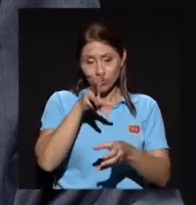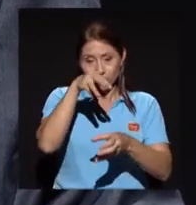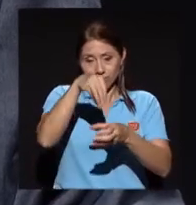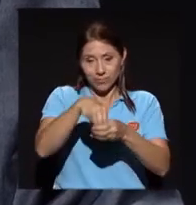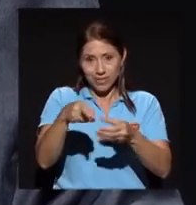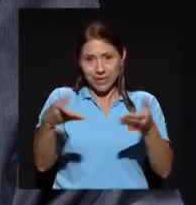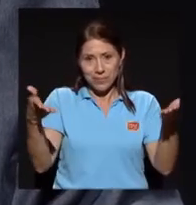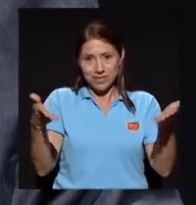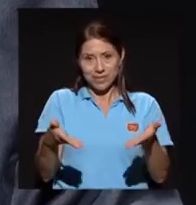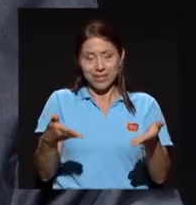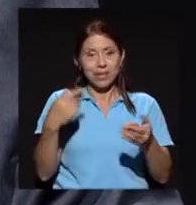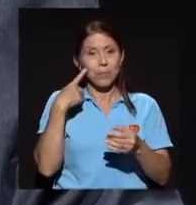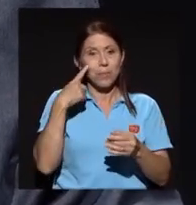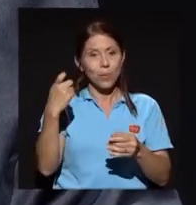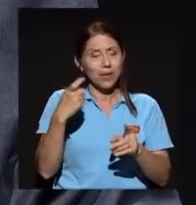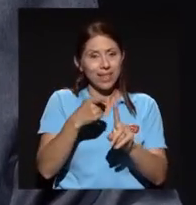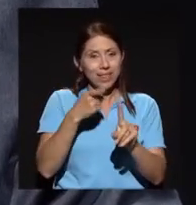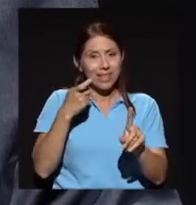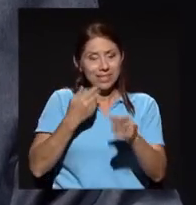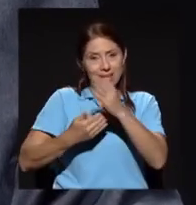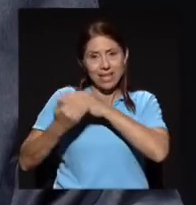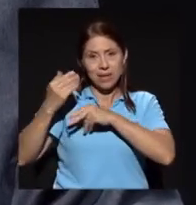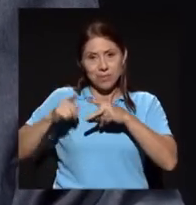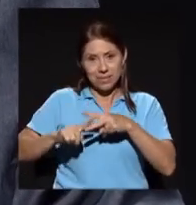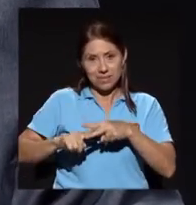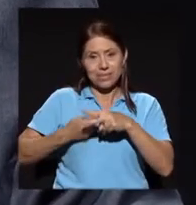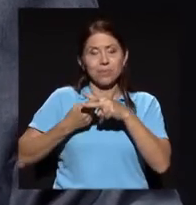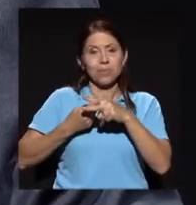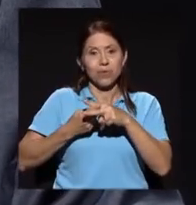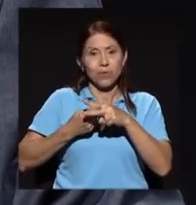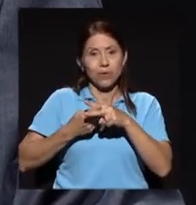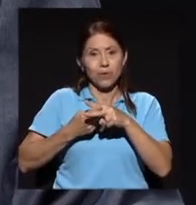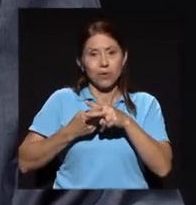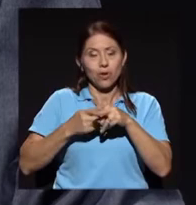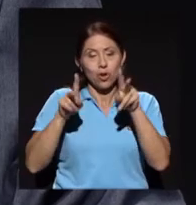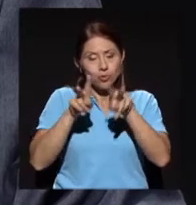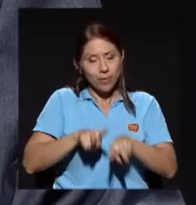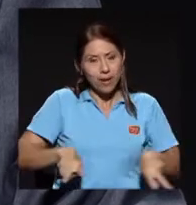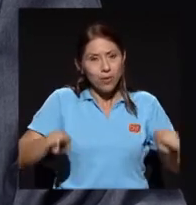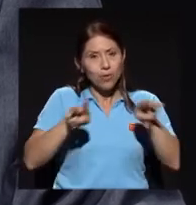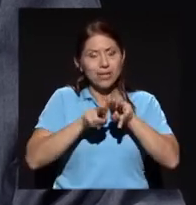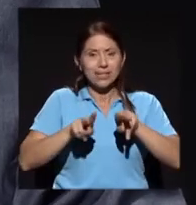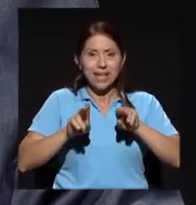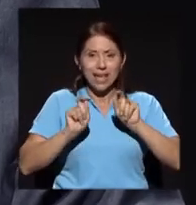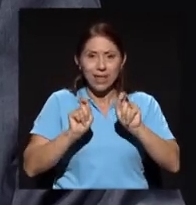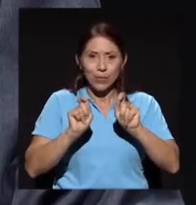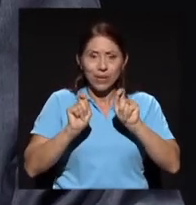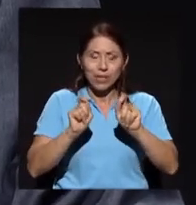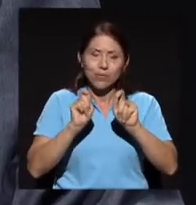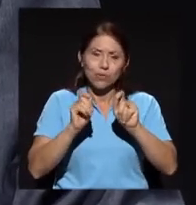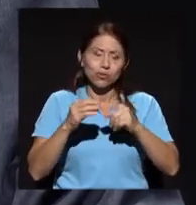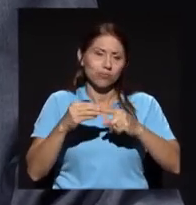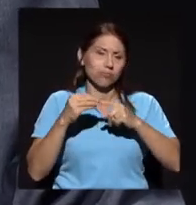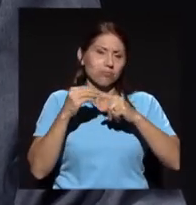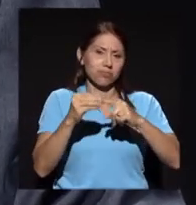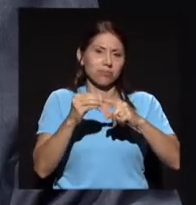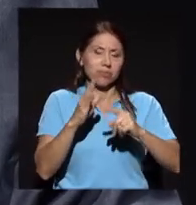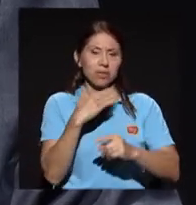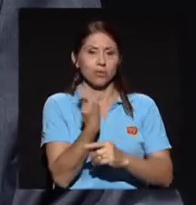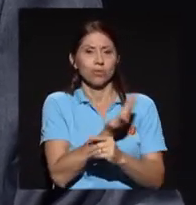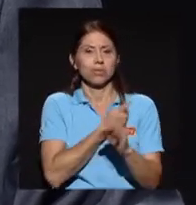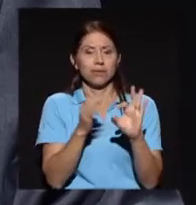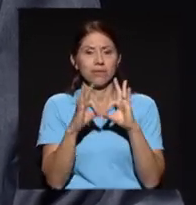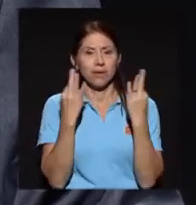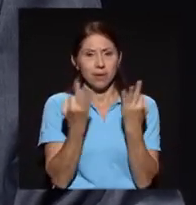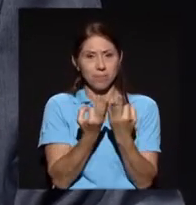porque desde el principio los valores educativos fueron fundamentales en la familia nuestra. Tanto así que